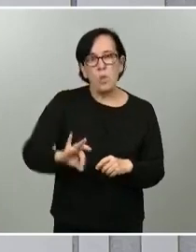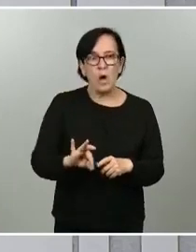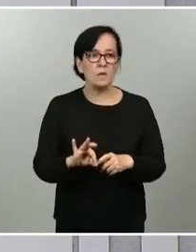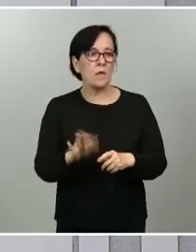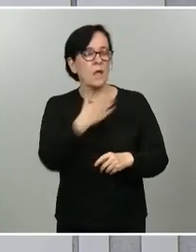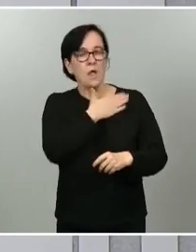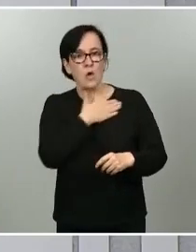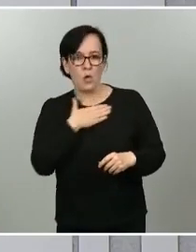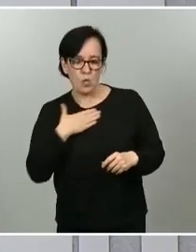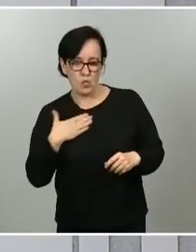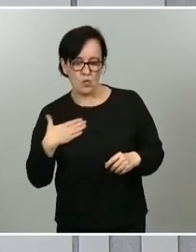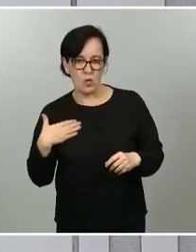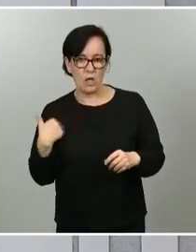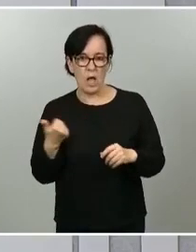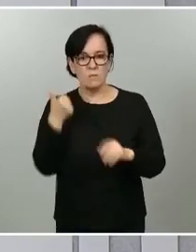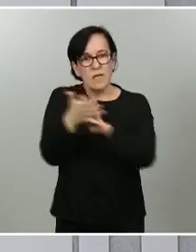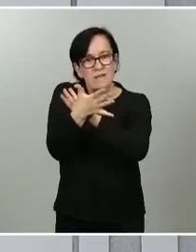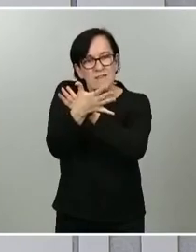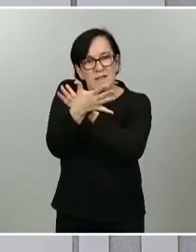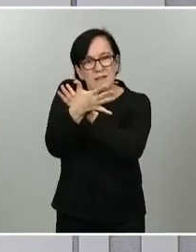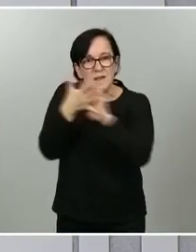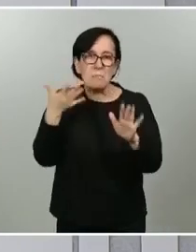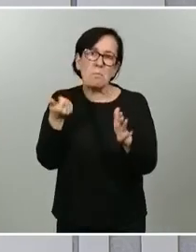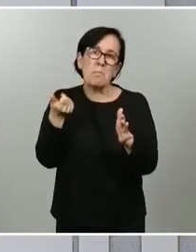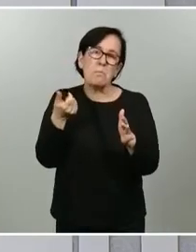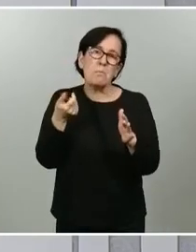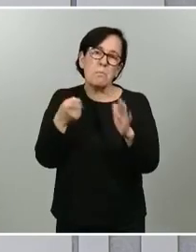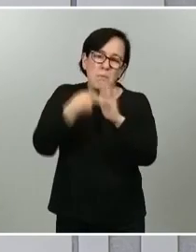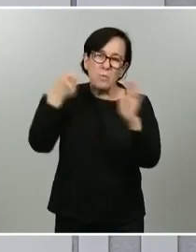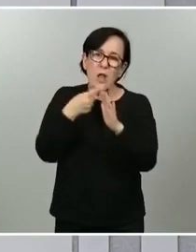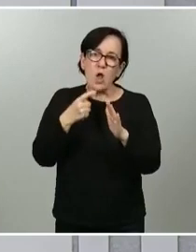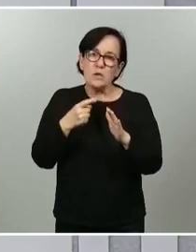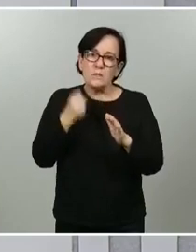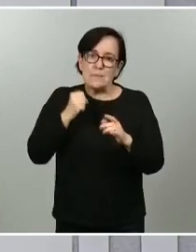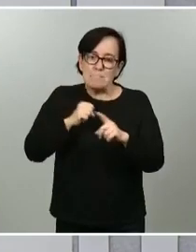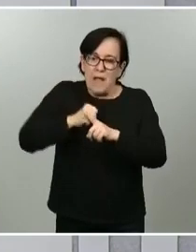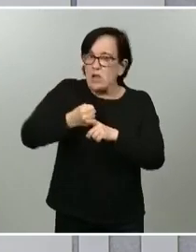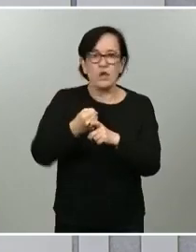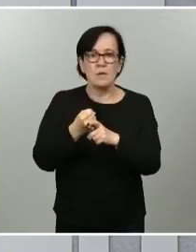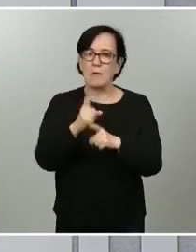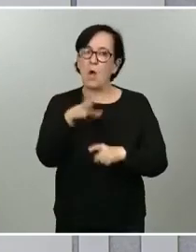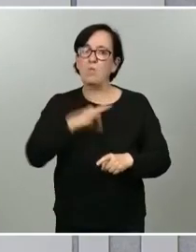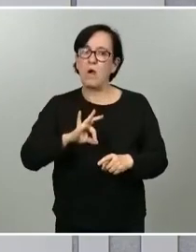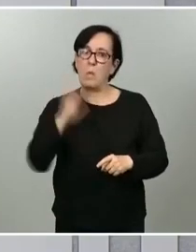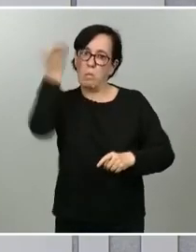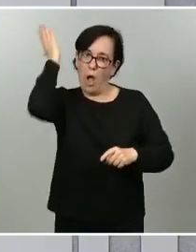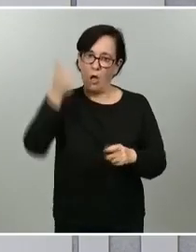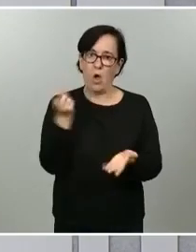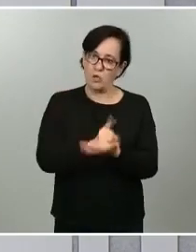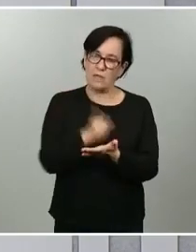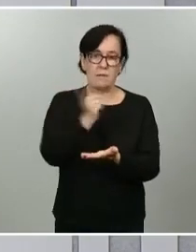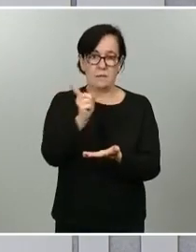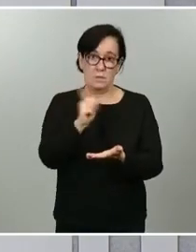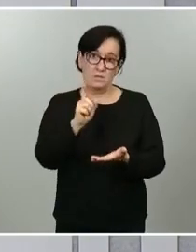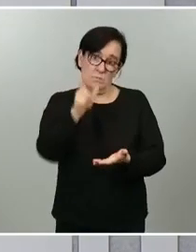acelerar esa desescalada, pero forzar el ritmo nos puede costar muy caro, sobre todo en términos de vida humana,